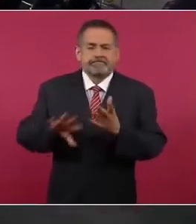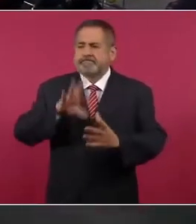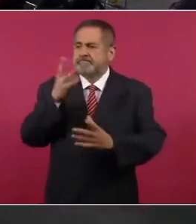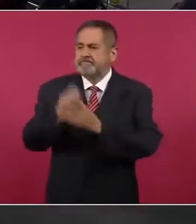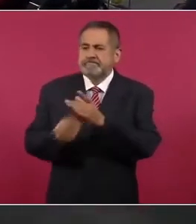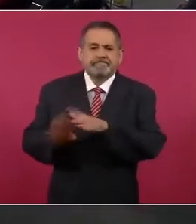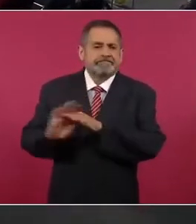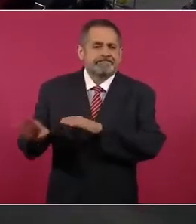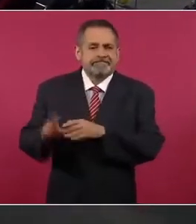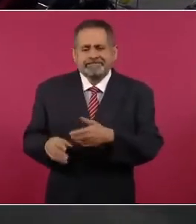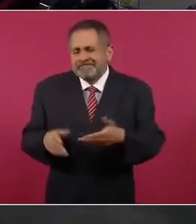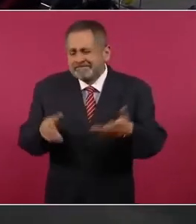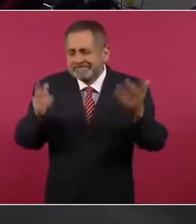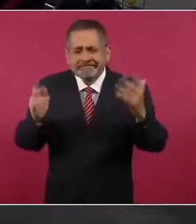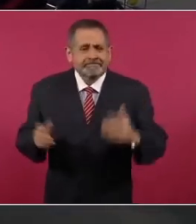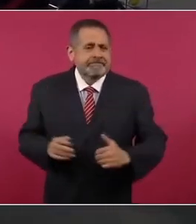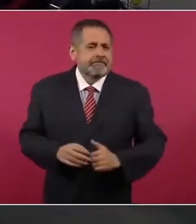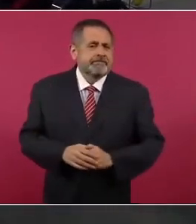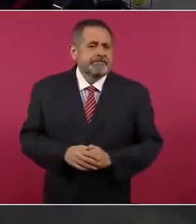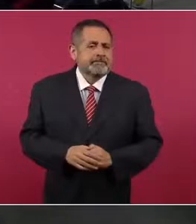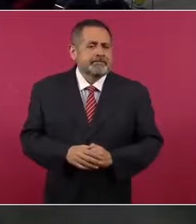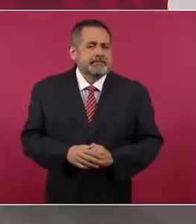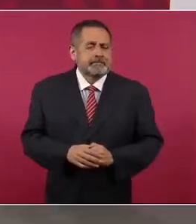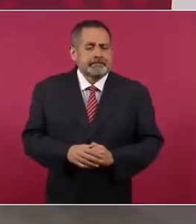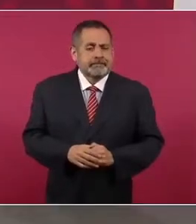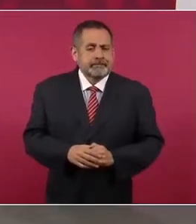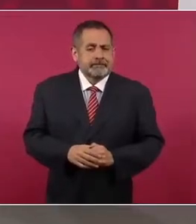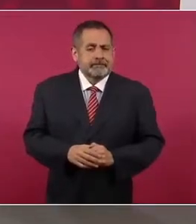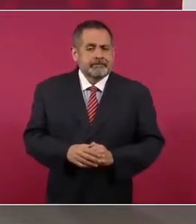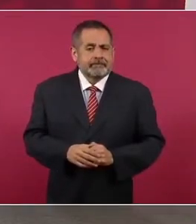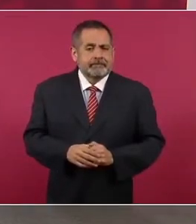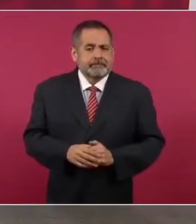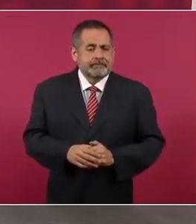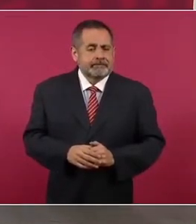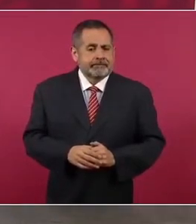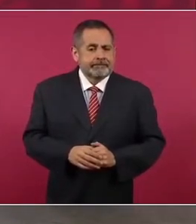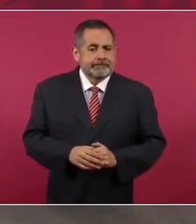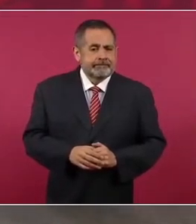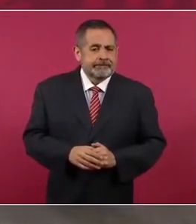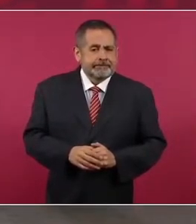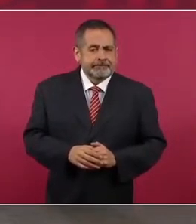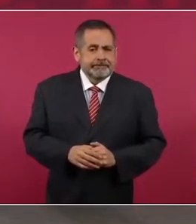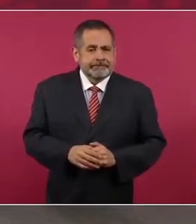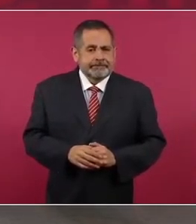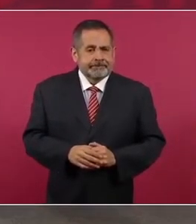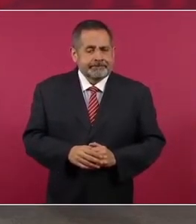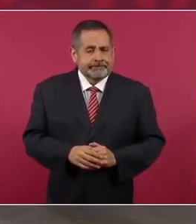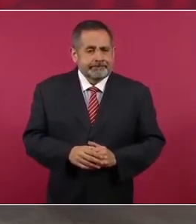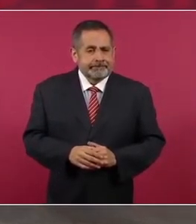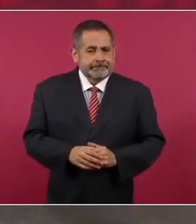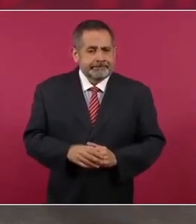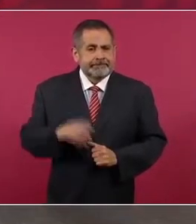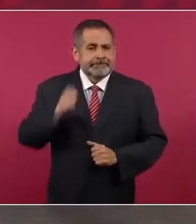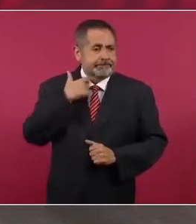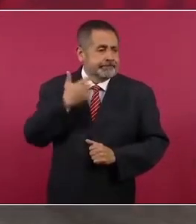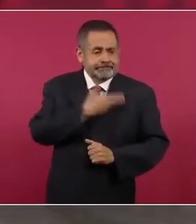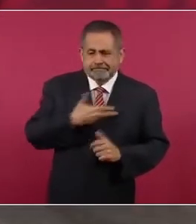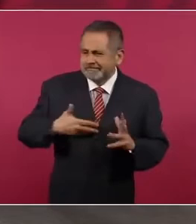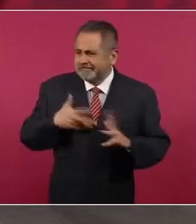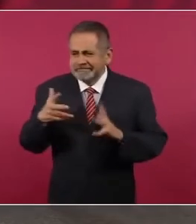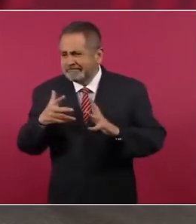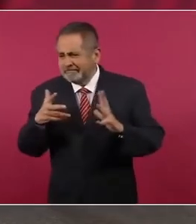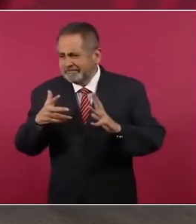presidente que se suicidó.